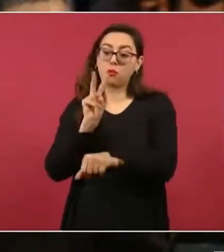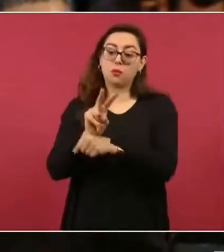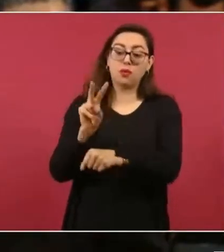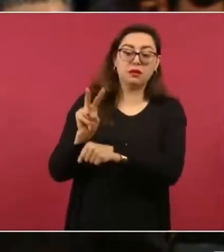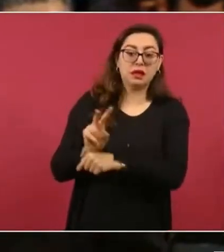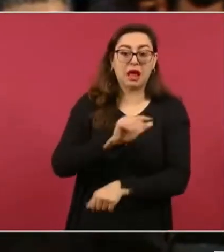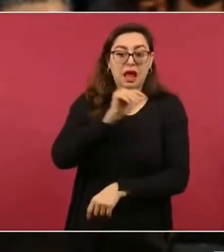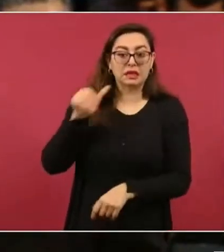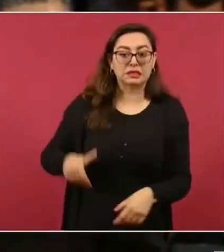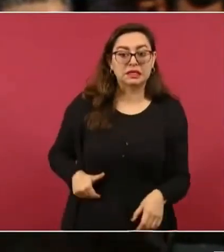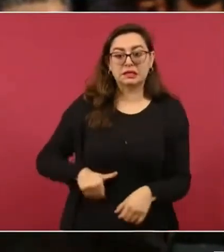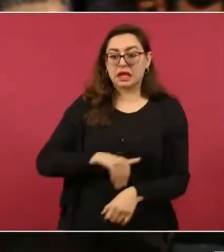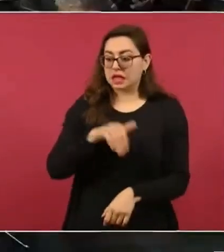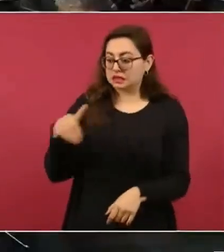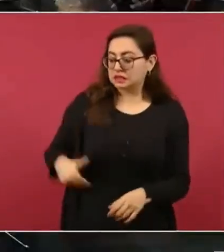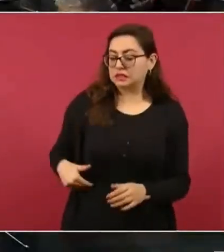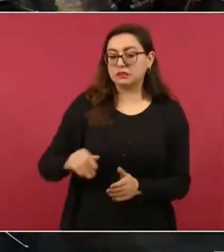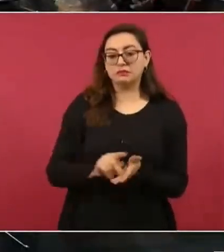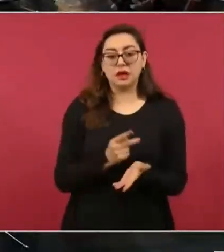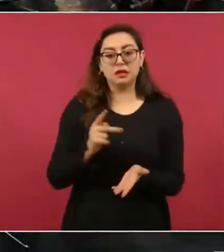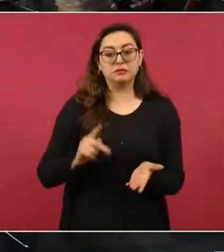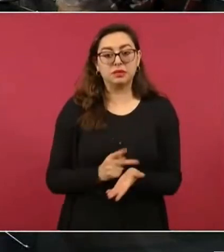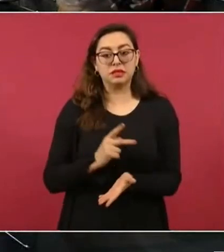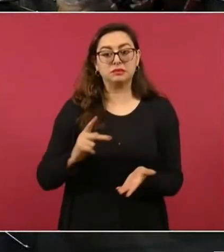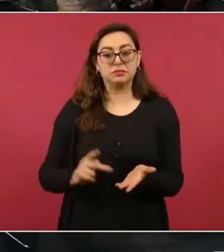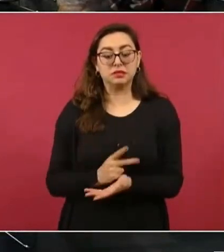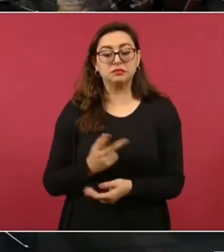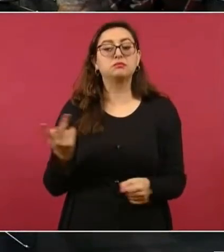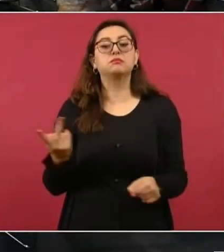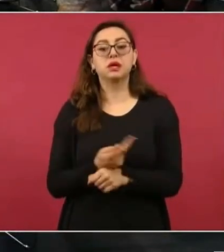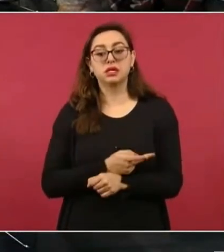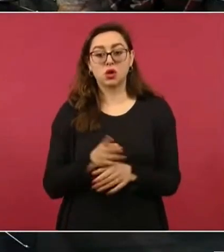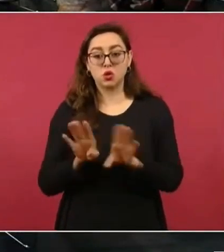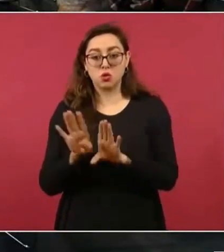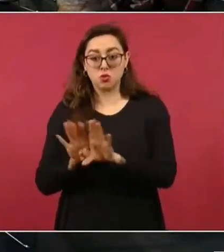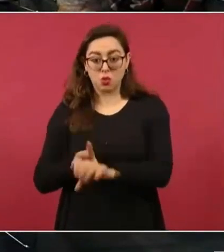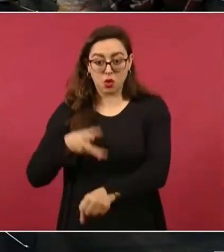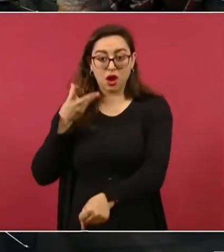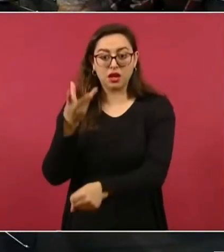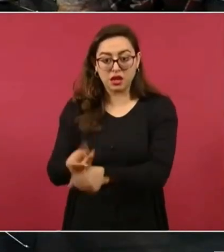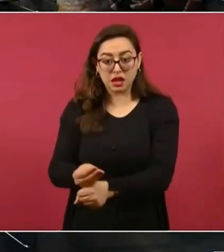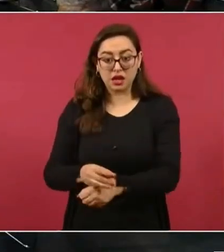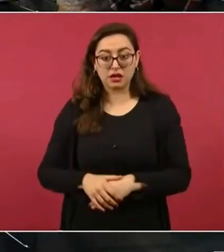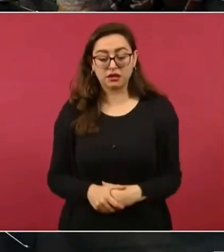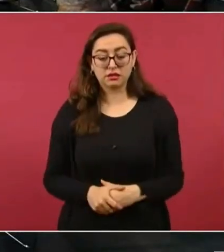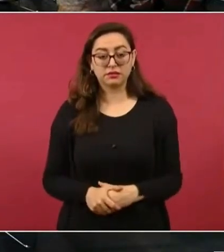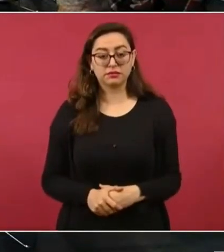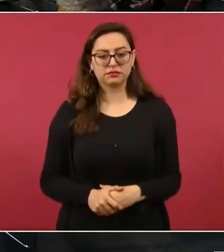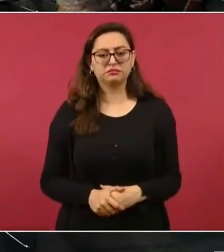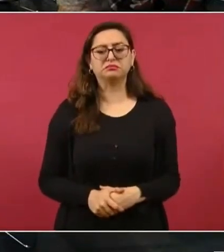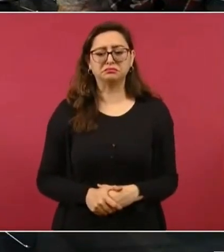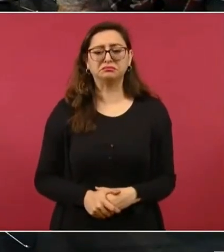causado muchos accidentes en la autopista 57 en Querétaro? Sí, hablamos de eso.